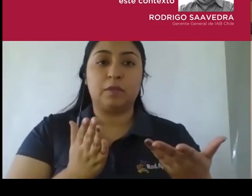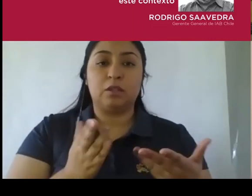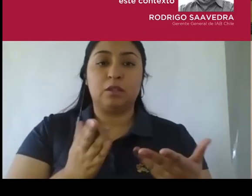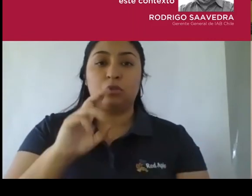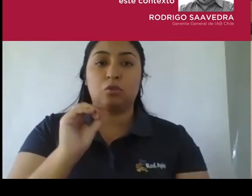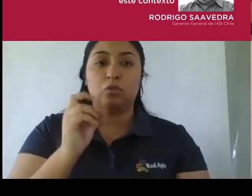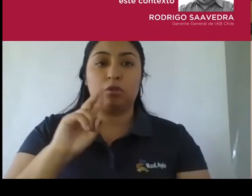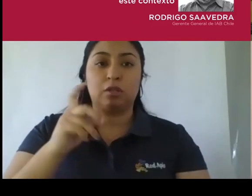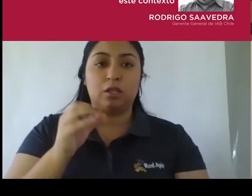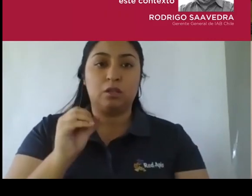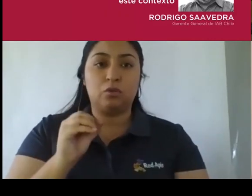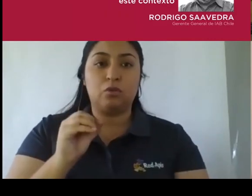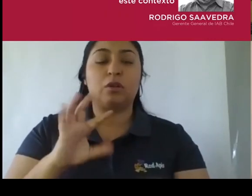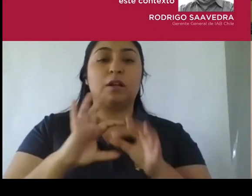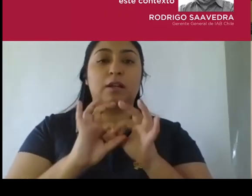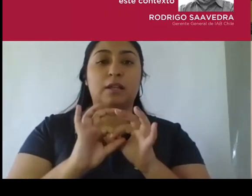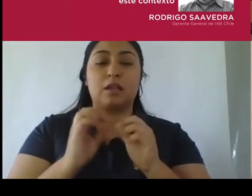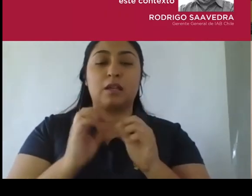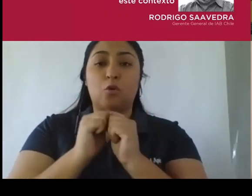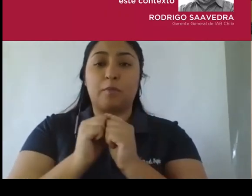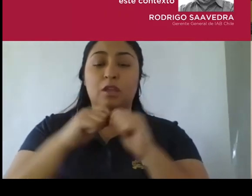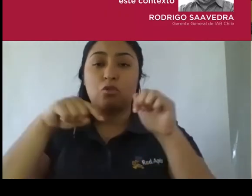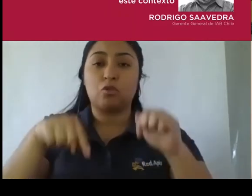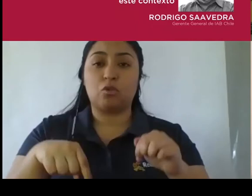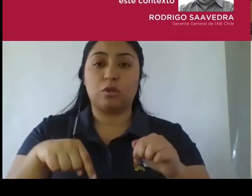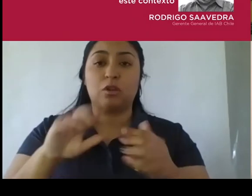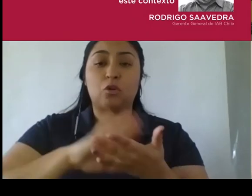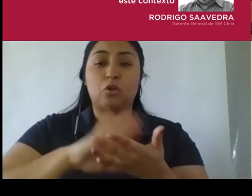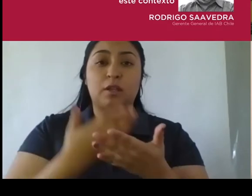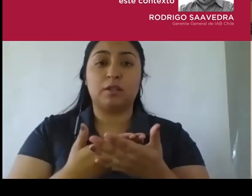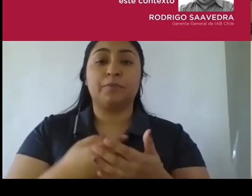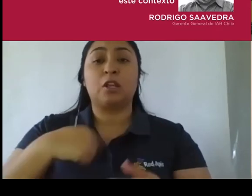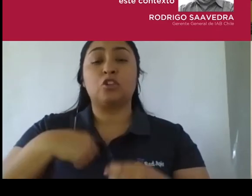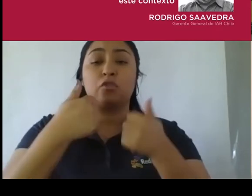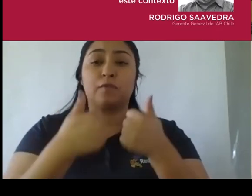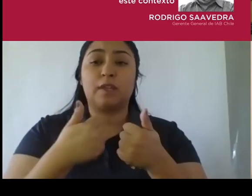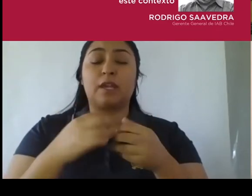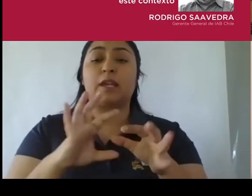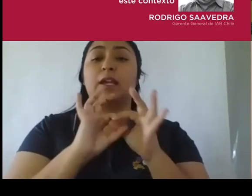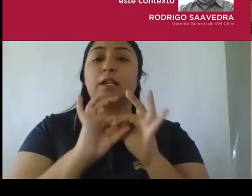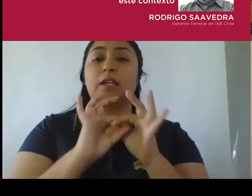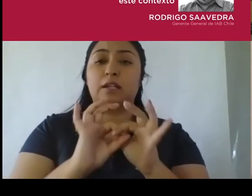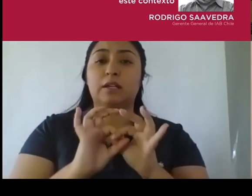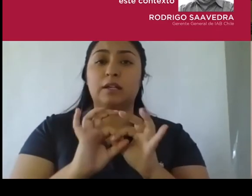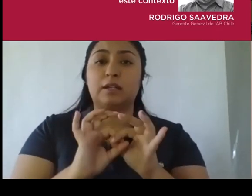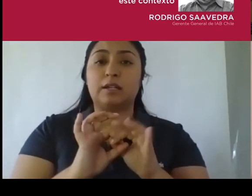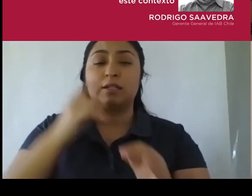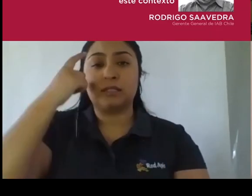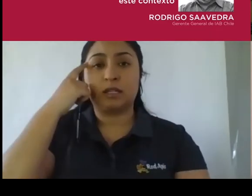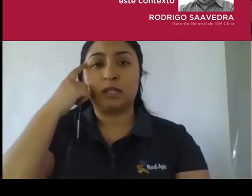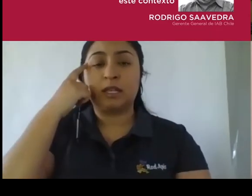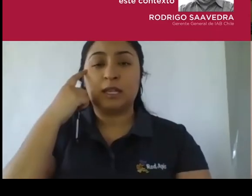por acompañarnos hoy. ¿Cómo estás? Yo muy bien, muchísimas gracias. Creo que más de 15 años parece que son como 20.